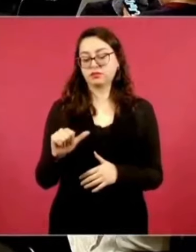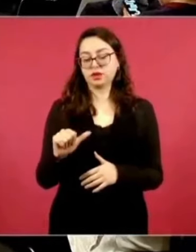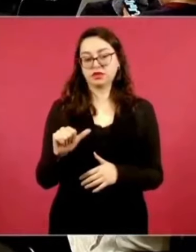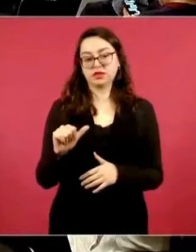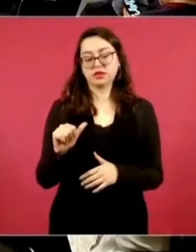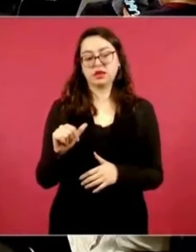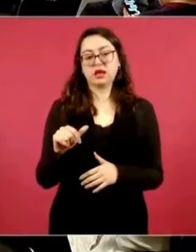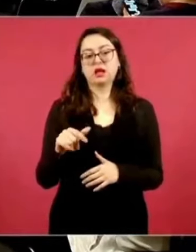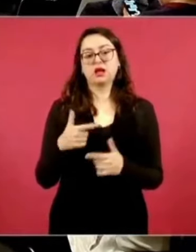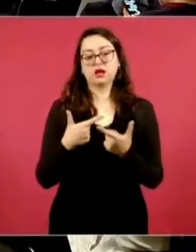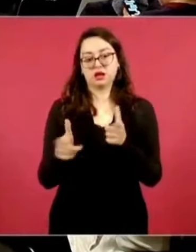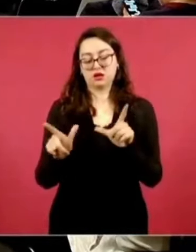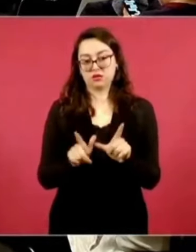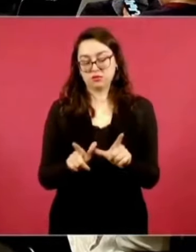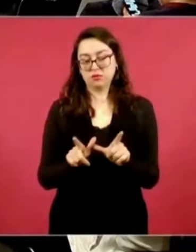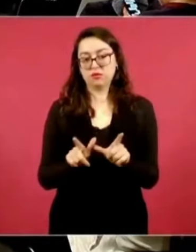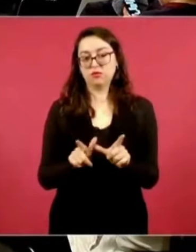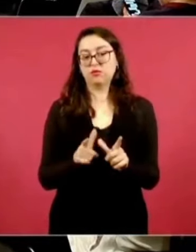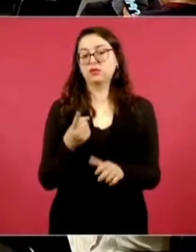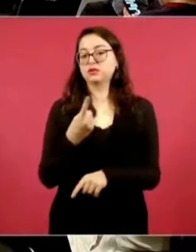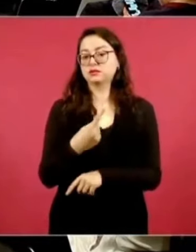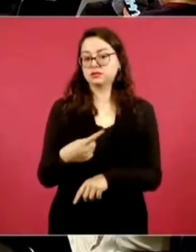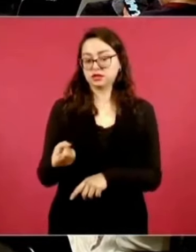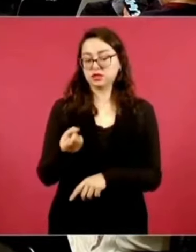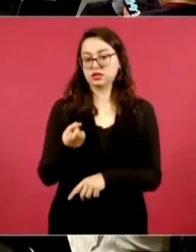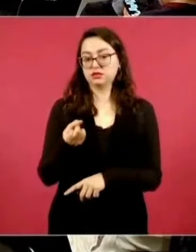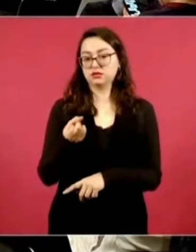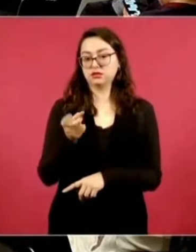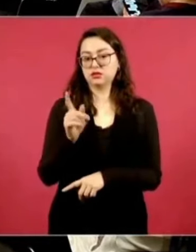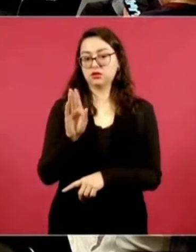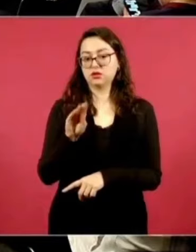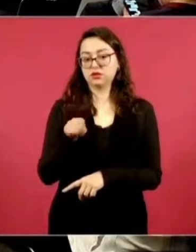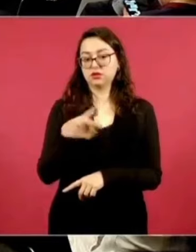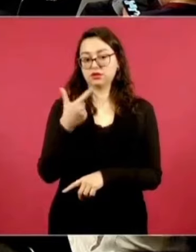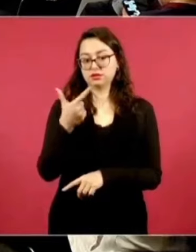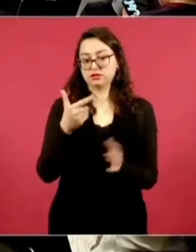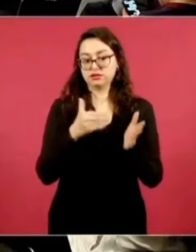Group, ciento noventa y siete millones.